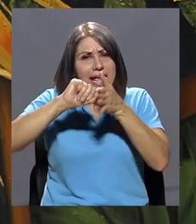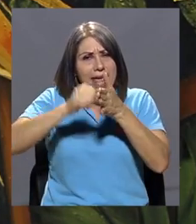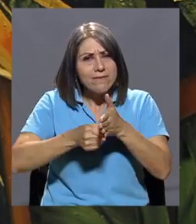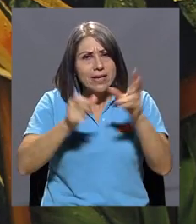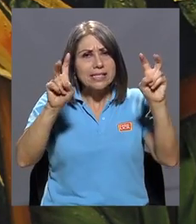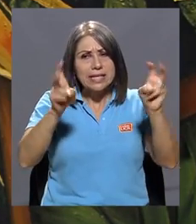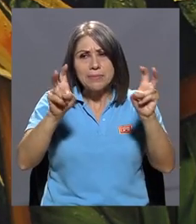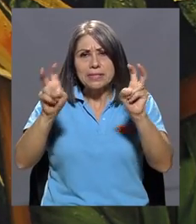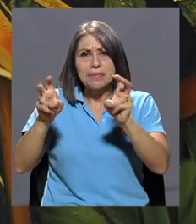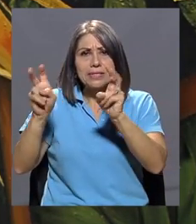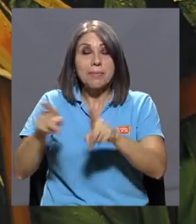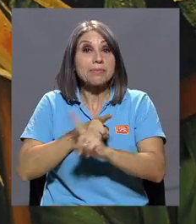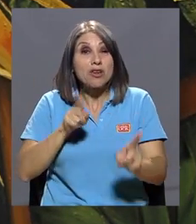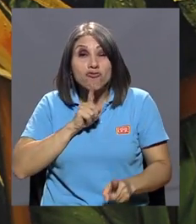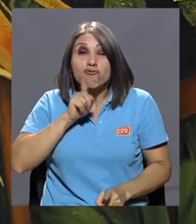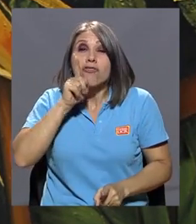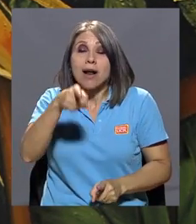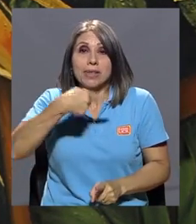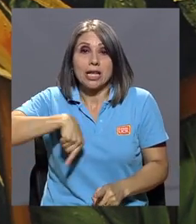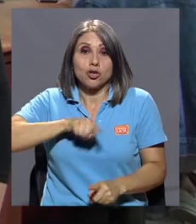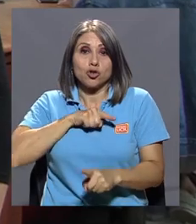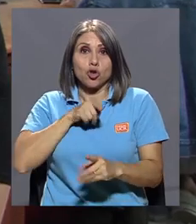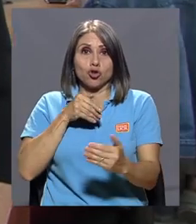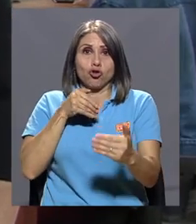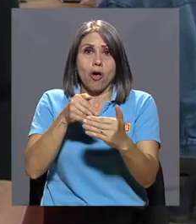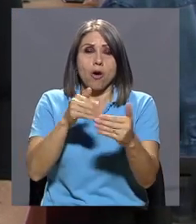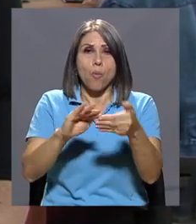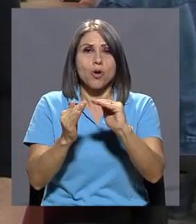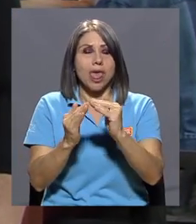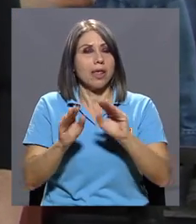pero no tenemos una aproximación real a las comunidades.